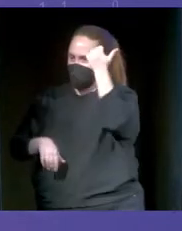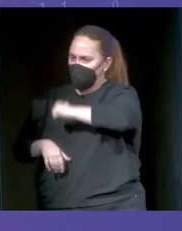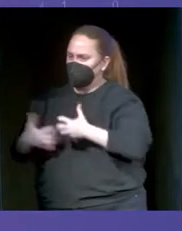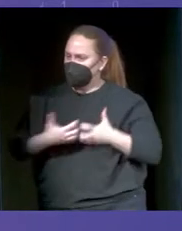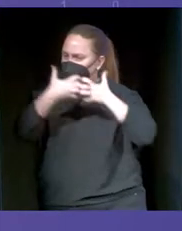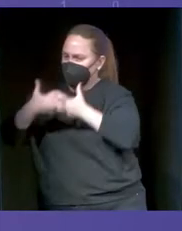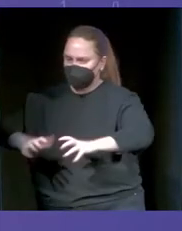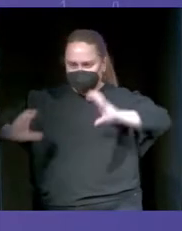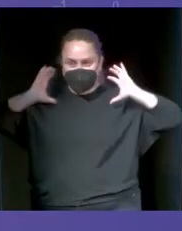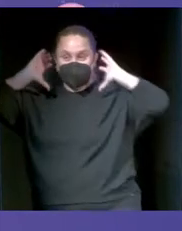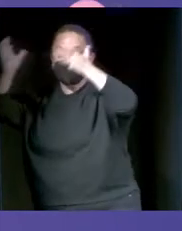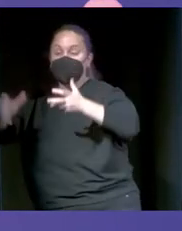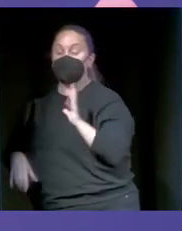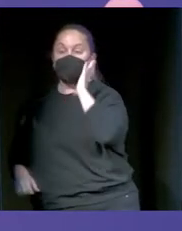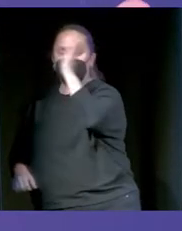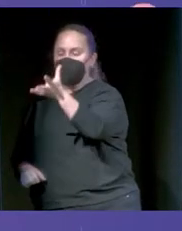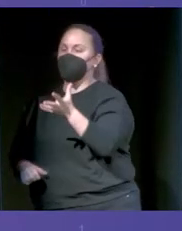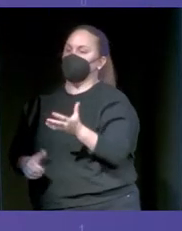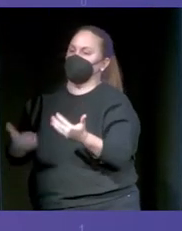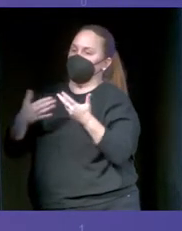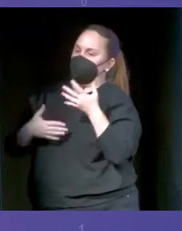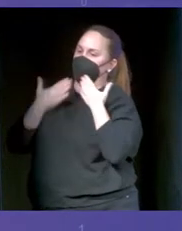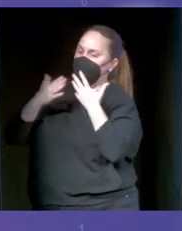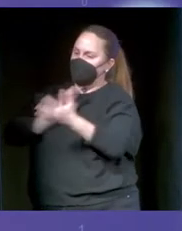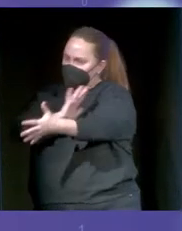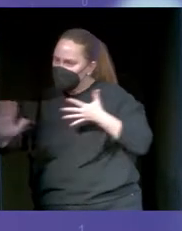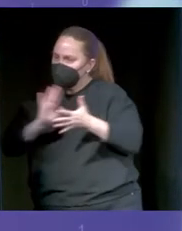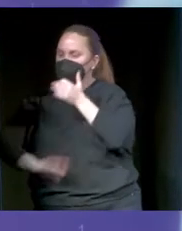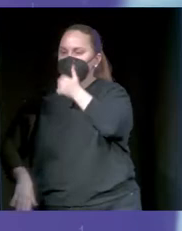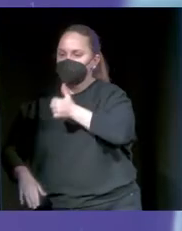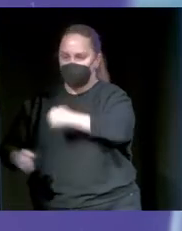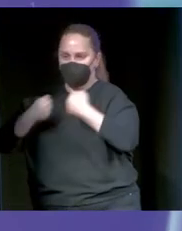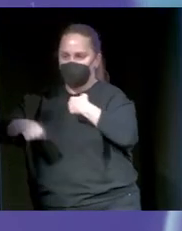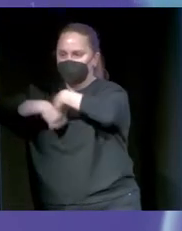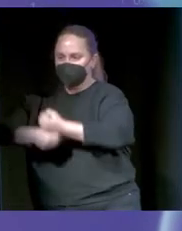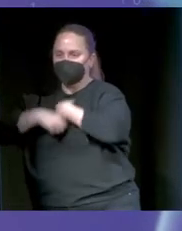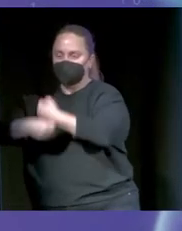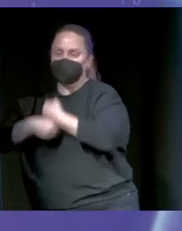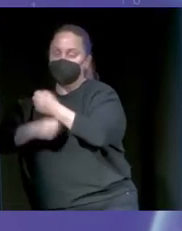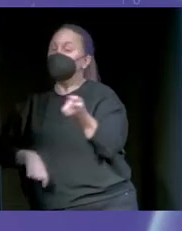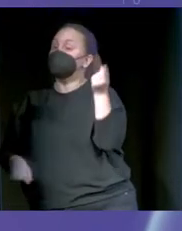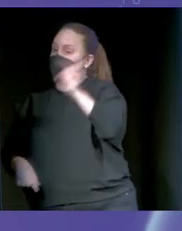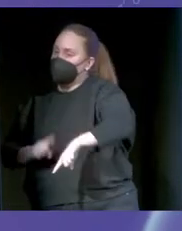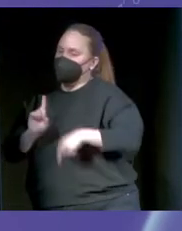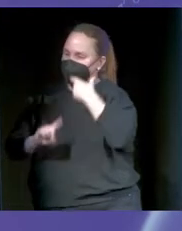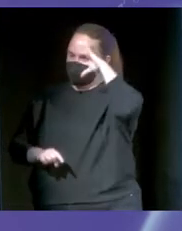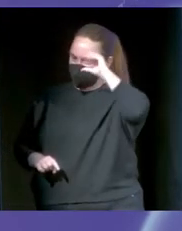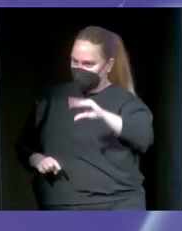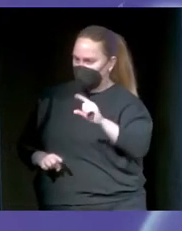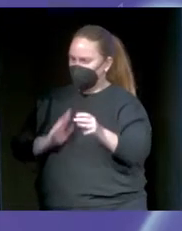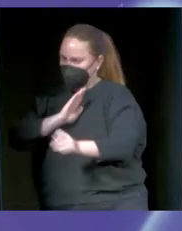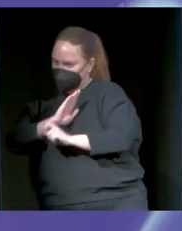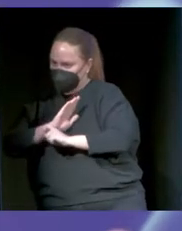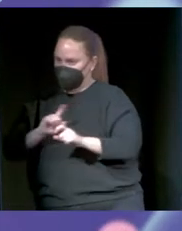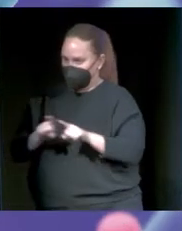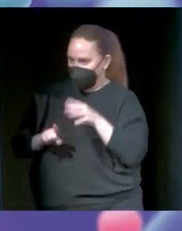muy fieros. ¿Por qué? Porque tenían la velocidad, la resistencia y la fuerza de un caballo. Y además tenían la inteligencia, la táctica